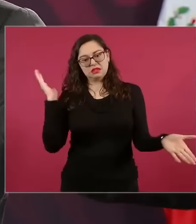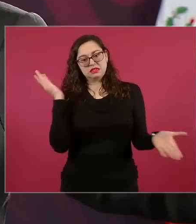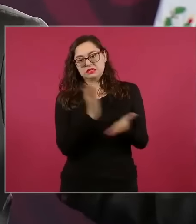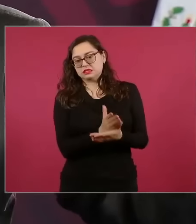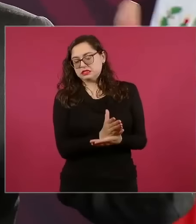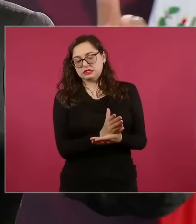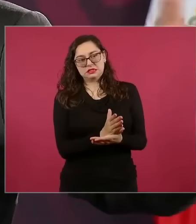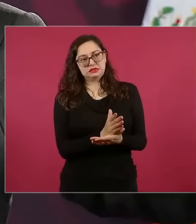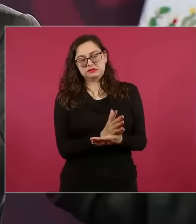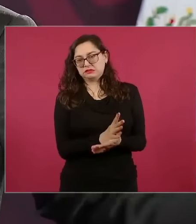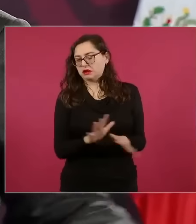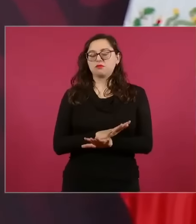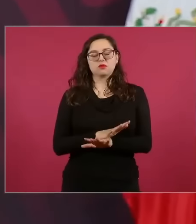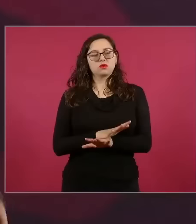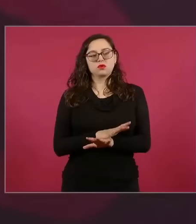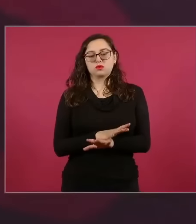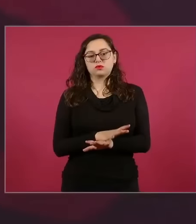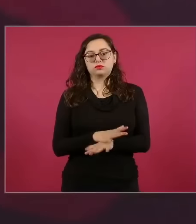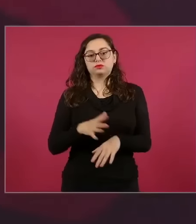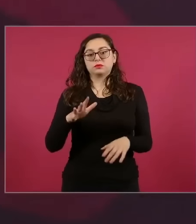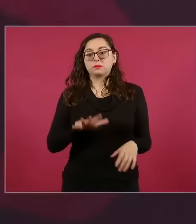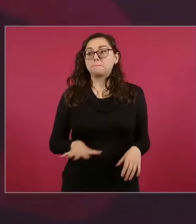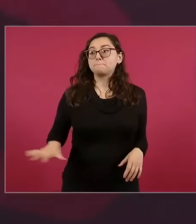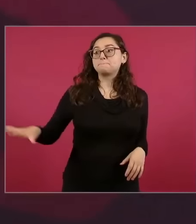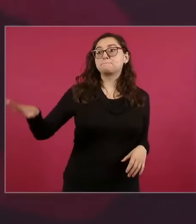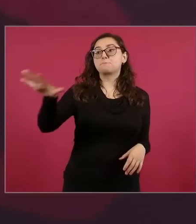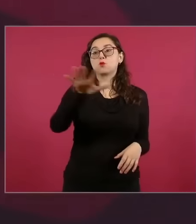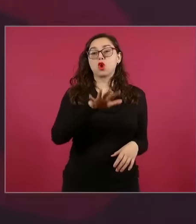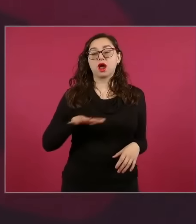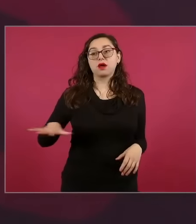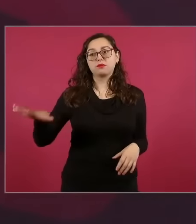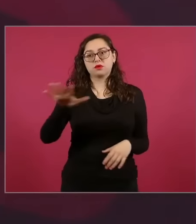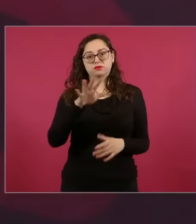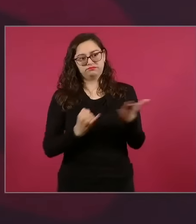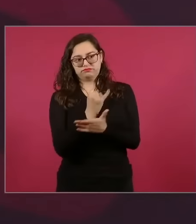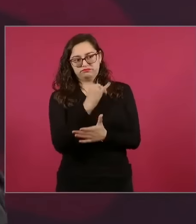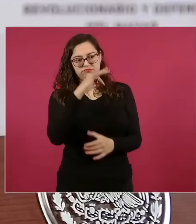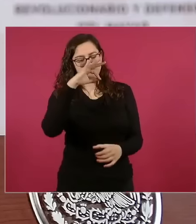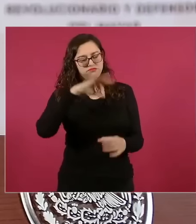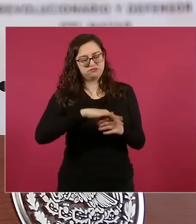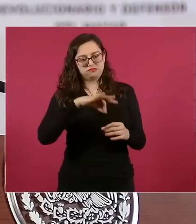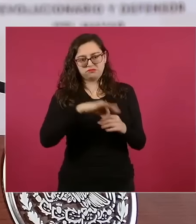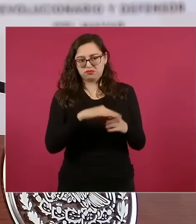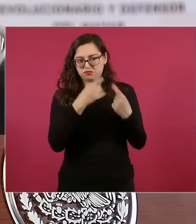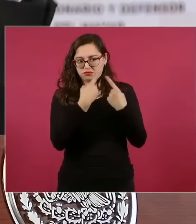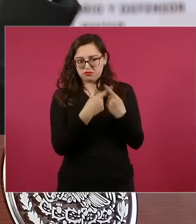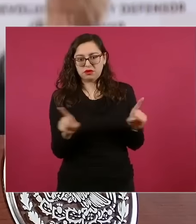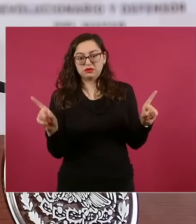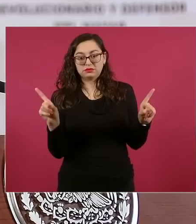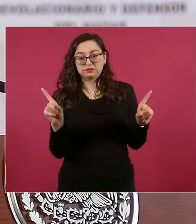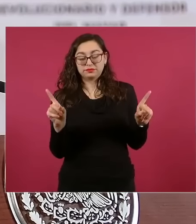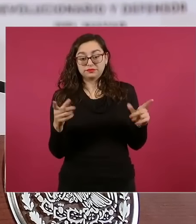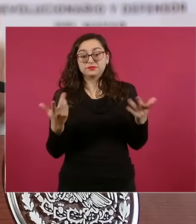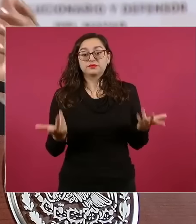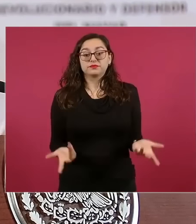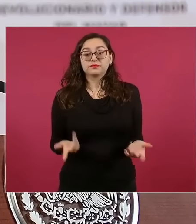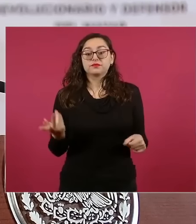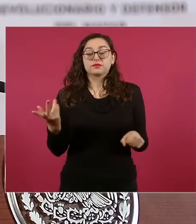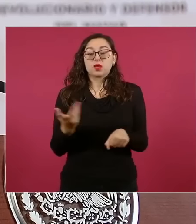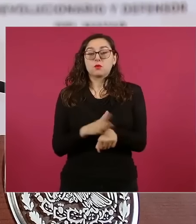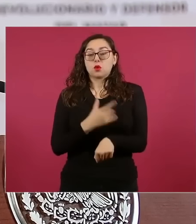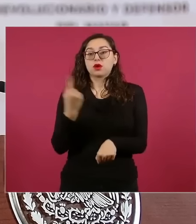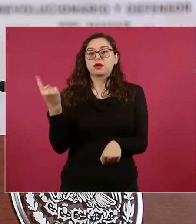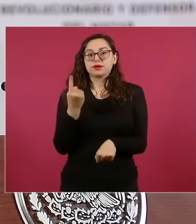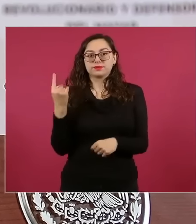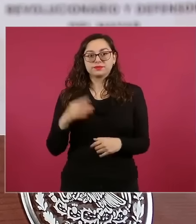así lo decidió, porque no sólo dominaban en lo político, sino nos imponían la agenda